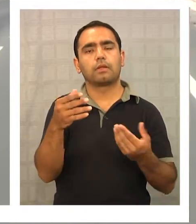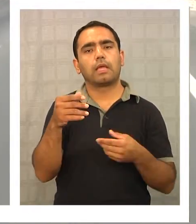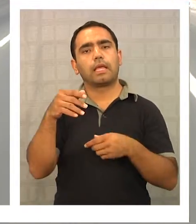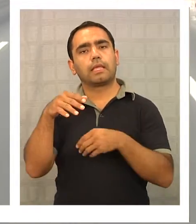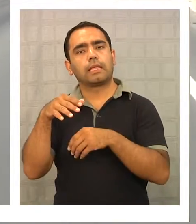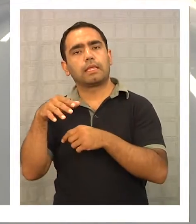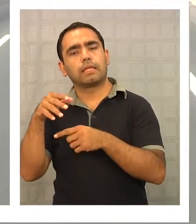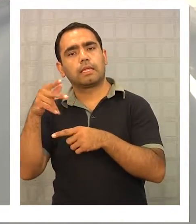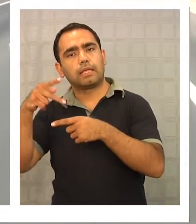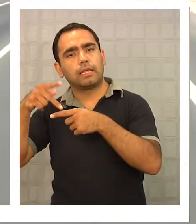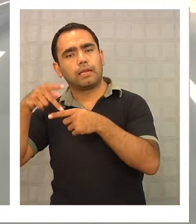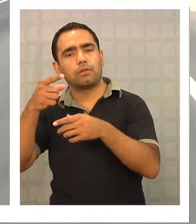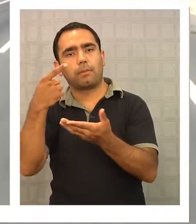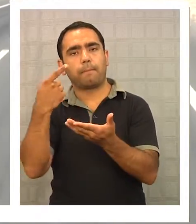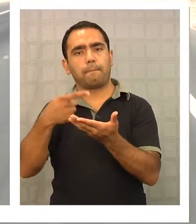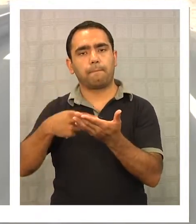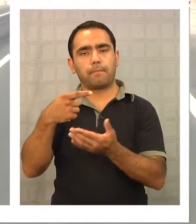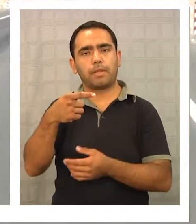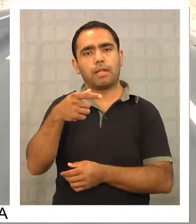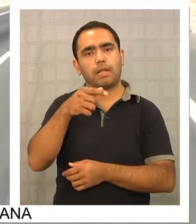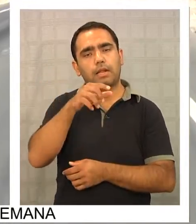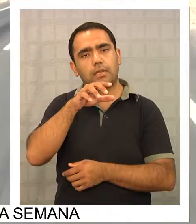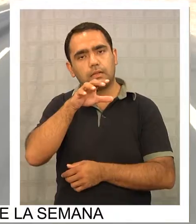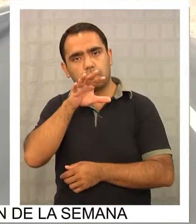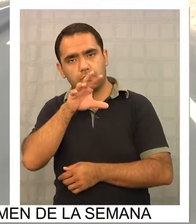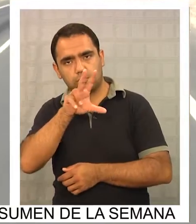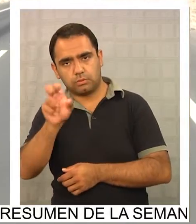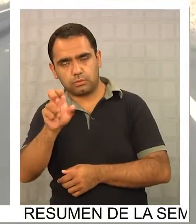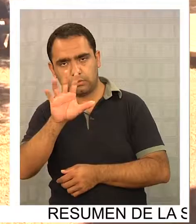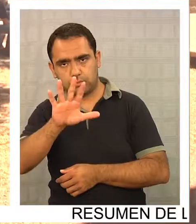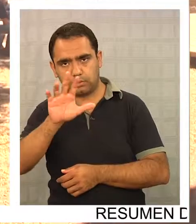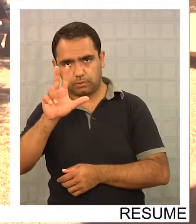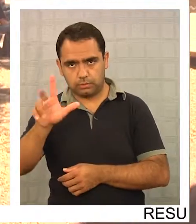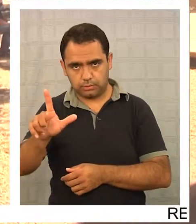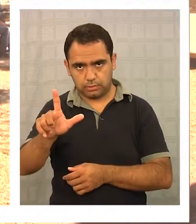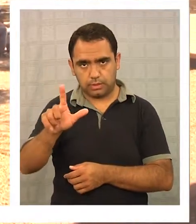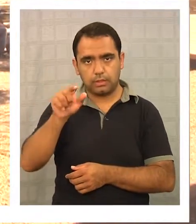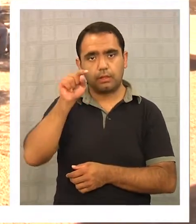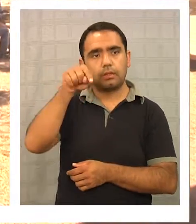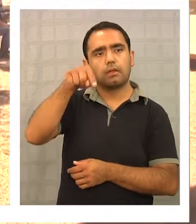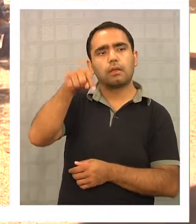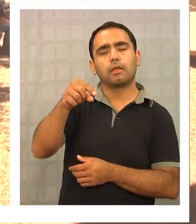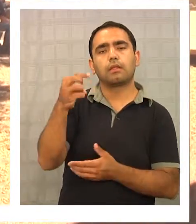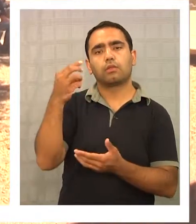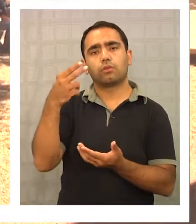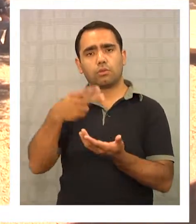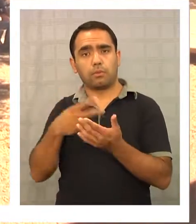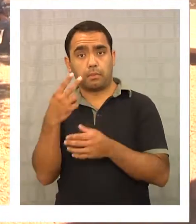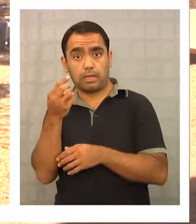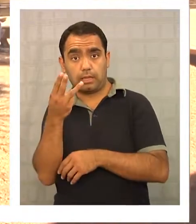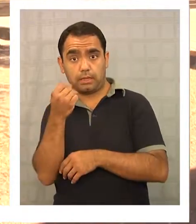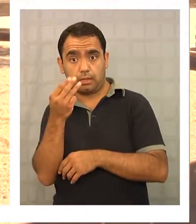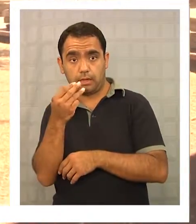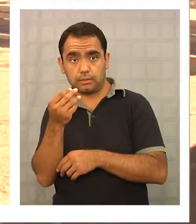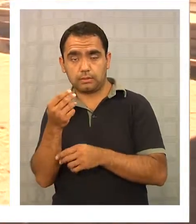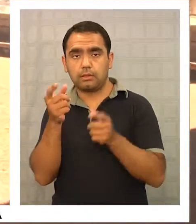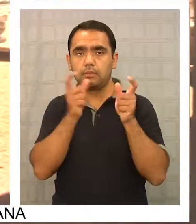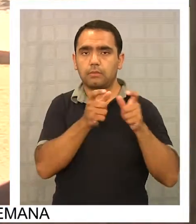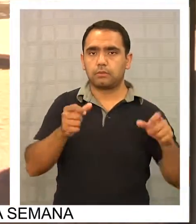emplazado en el kilómetro 1787 de la Ruta 5, es visitado desde el año 2013,